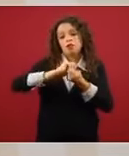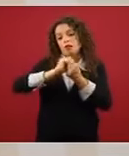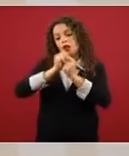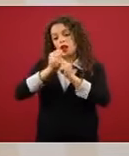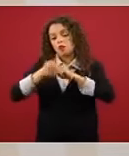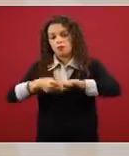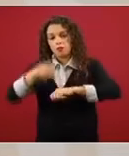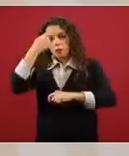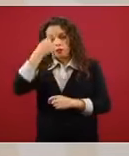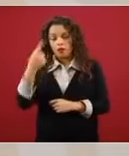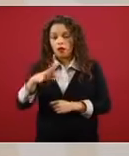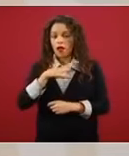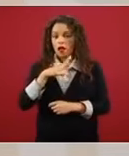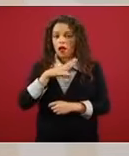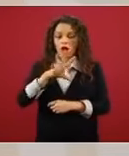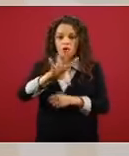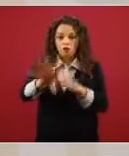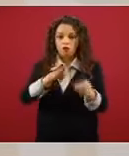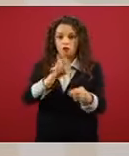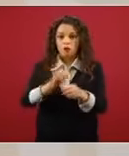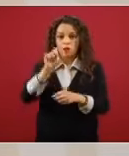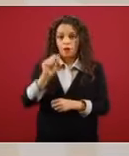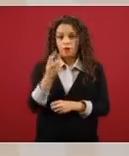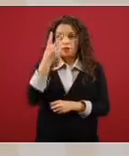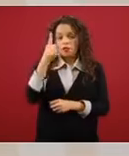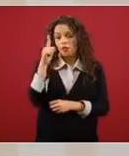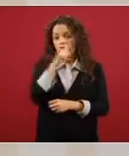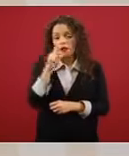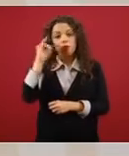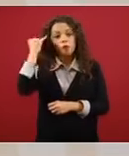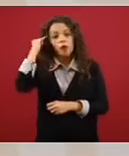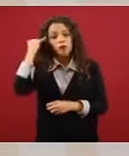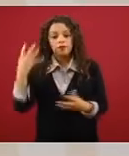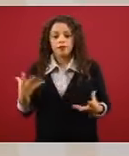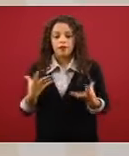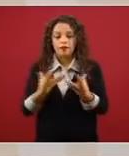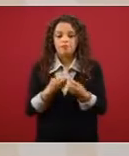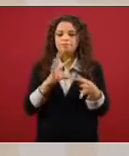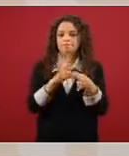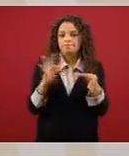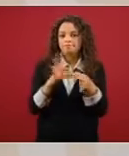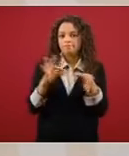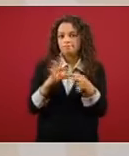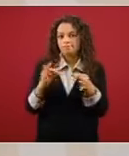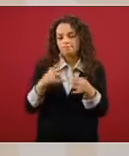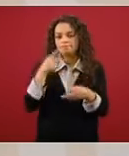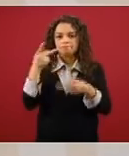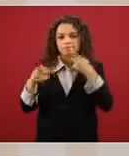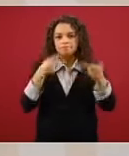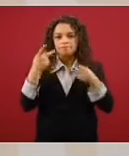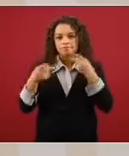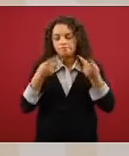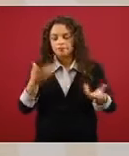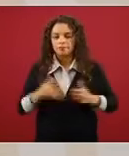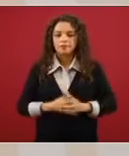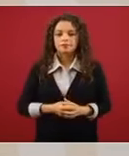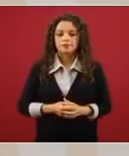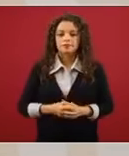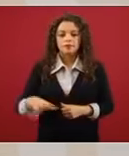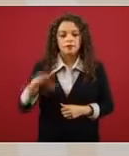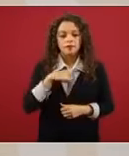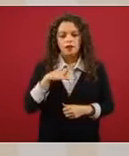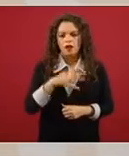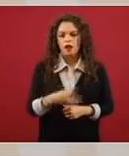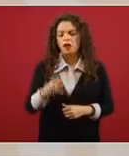22 lenguas indígenas con las que vamos a trabajar. Hay, pues mucha unidad en el sector educativo